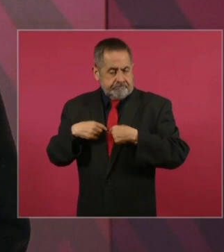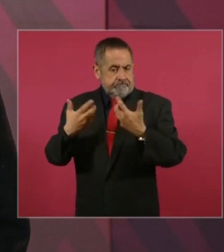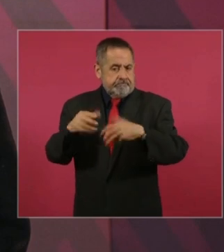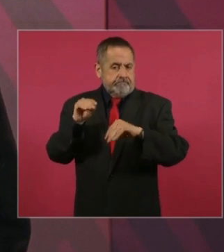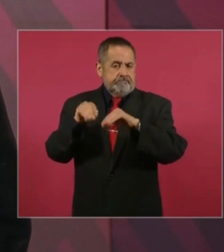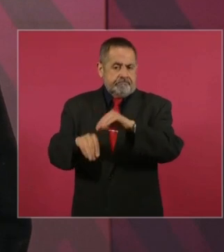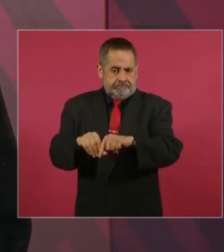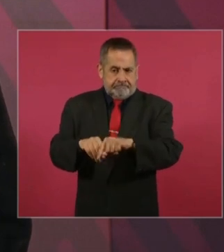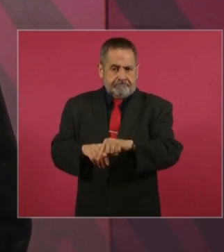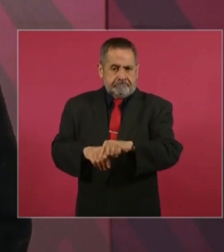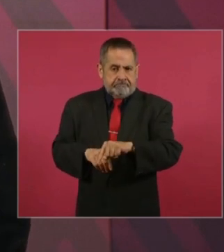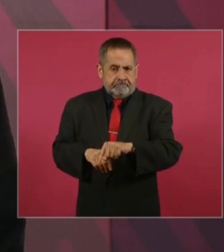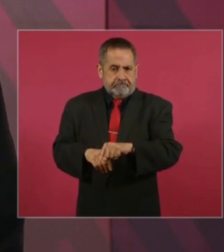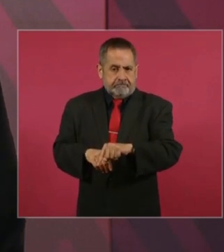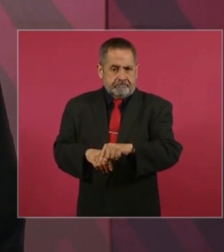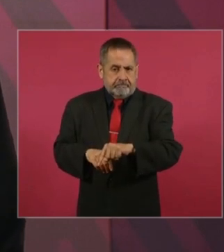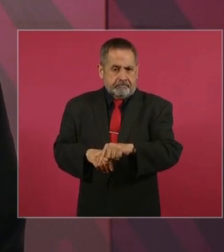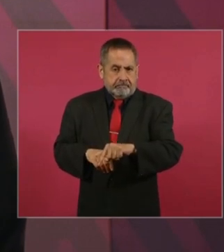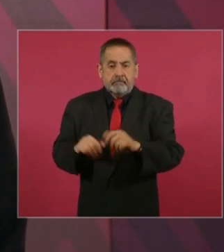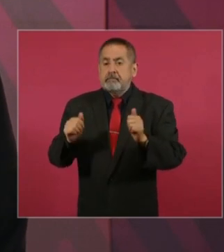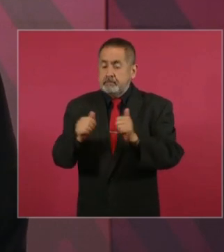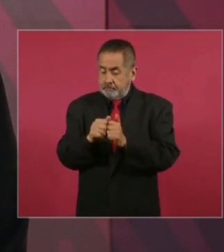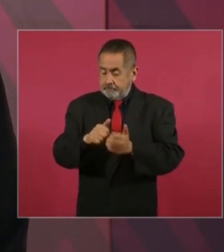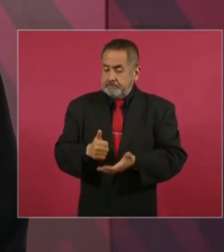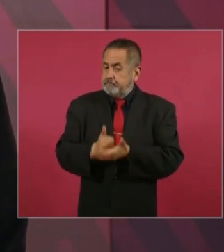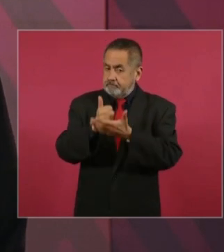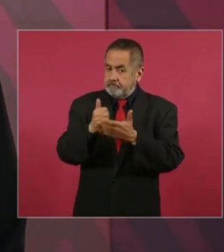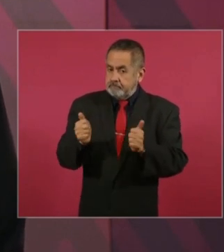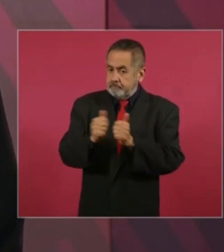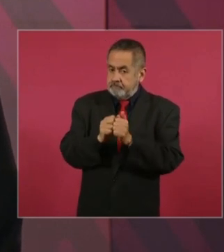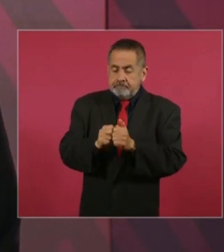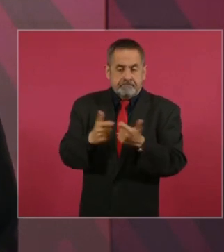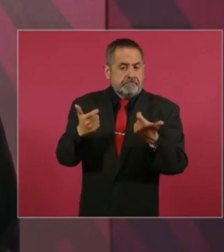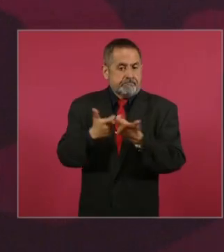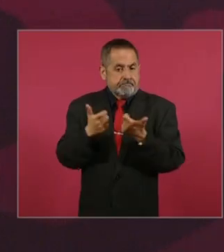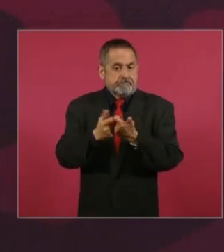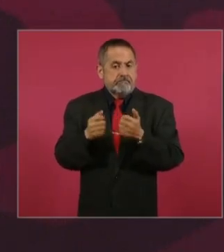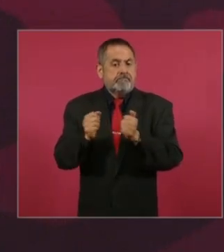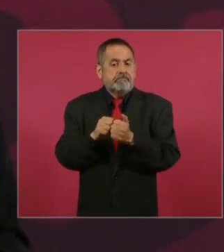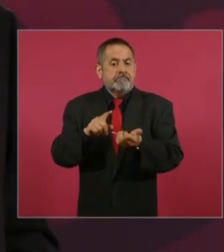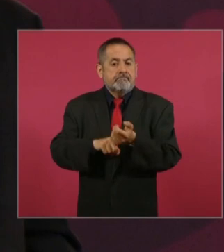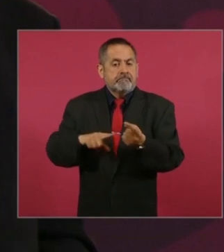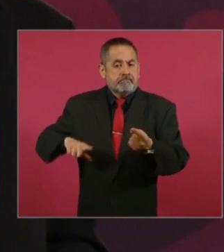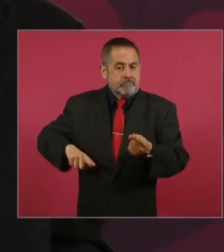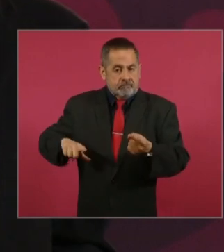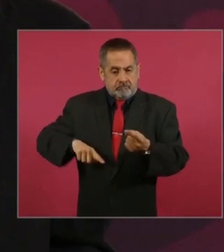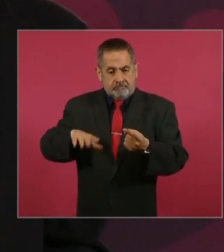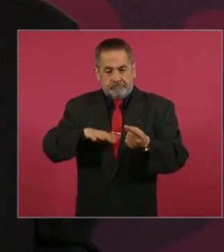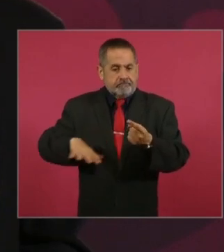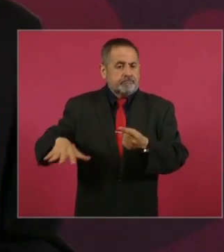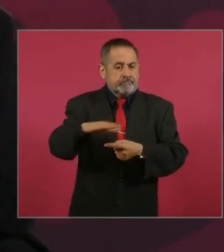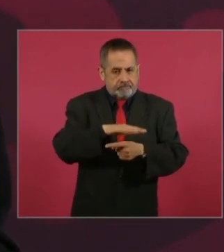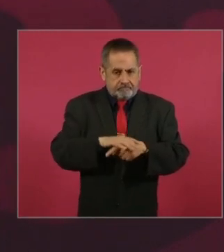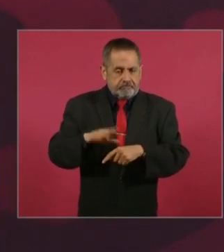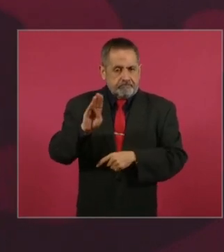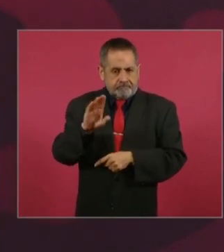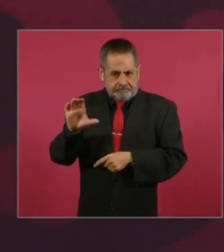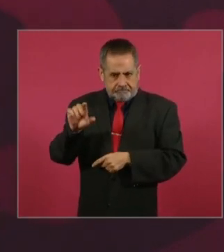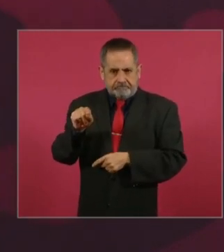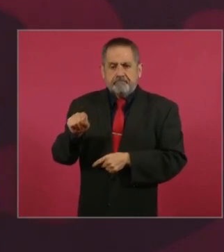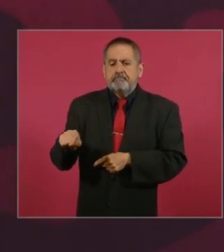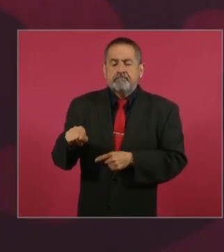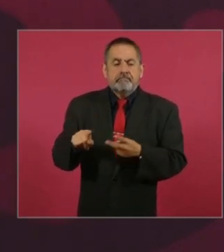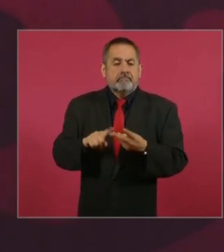con la participación del gobierno del estado, con